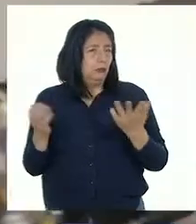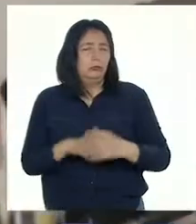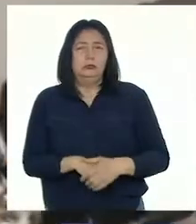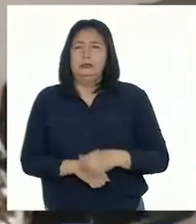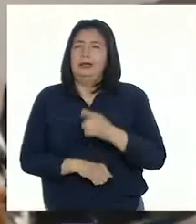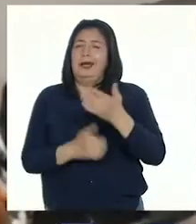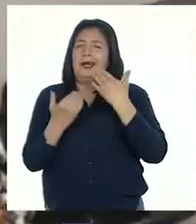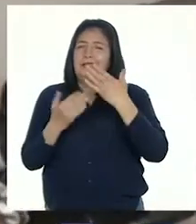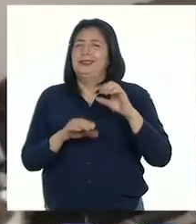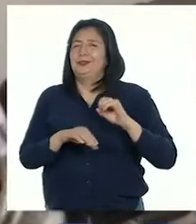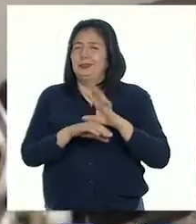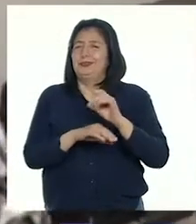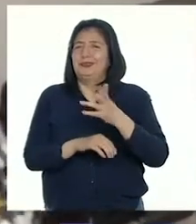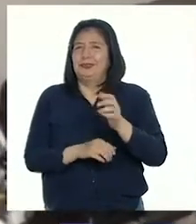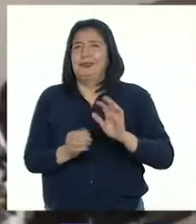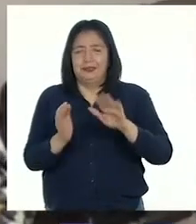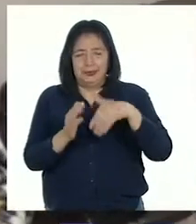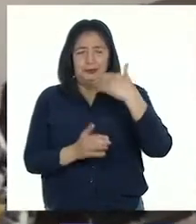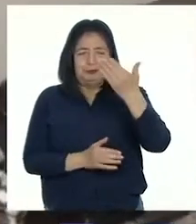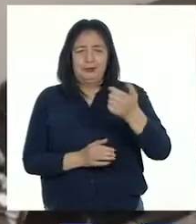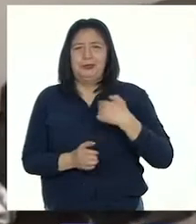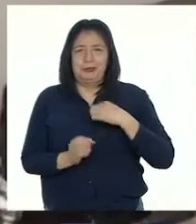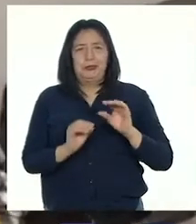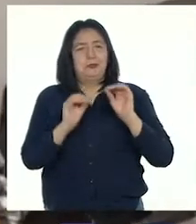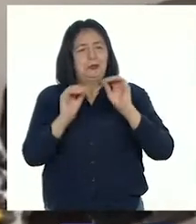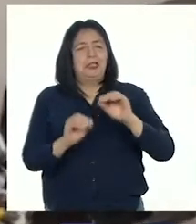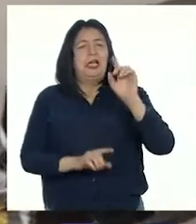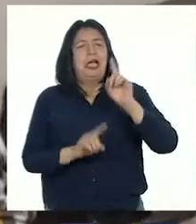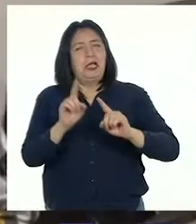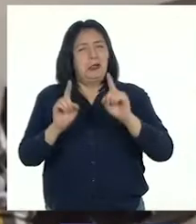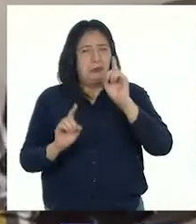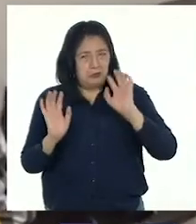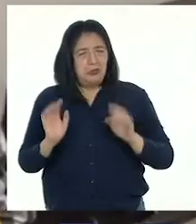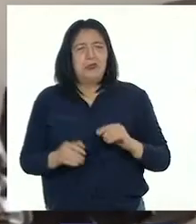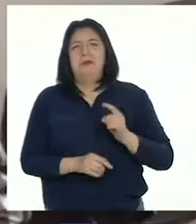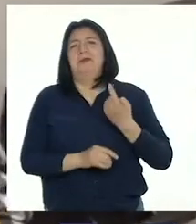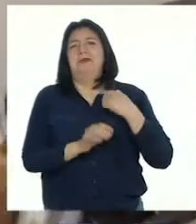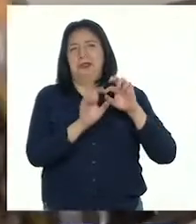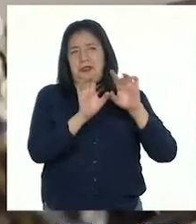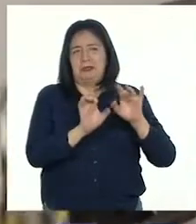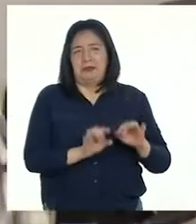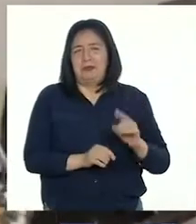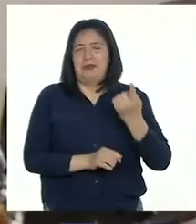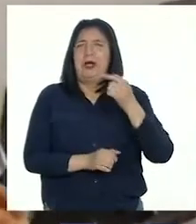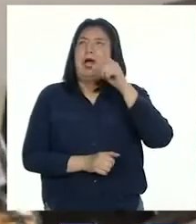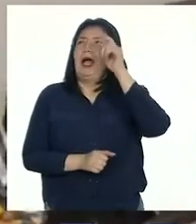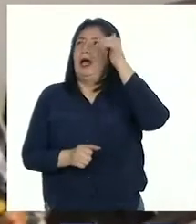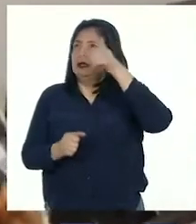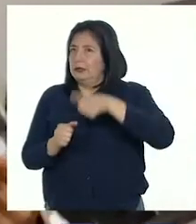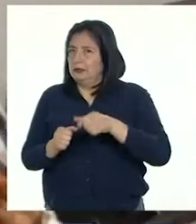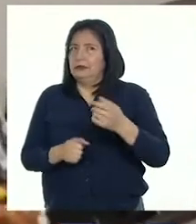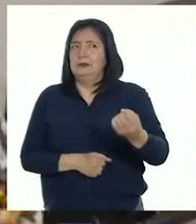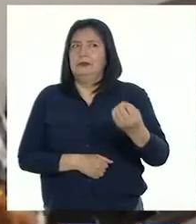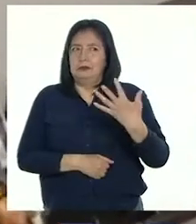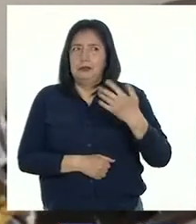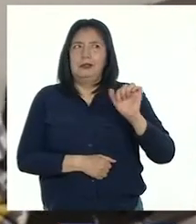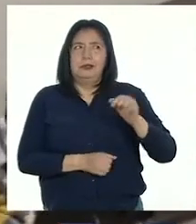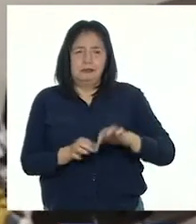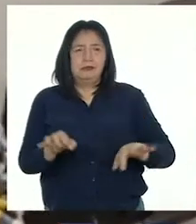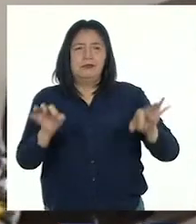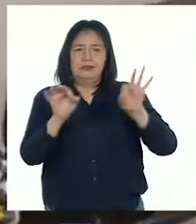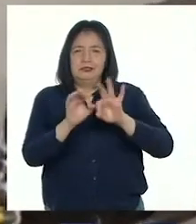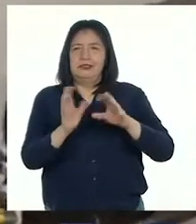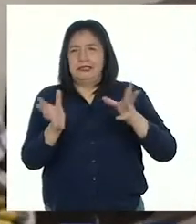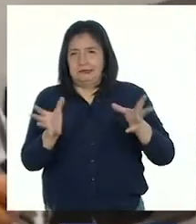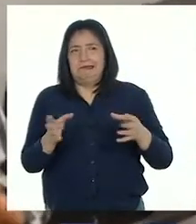Gracias por su recomendación. La próxima vez pondré algunas de mis primeras versiones. He recordado que nos hablaron de lo importante que